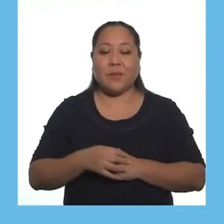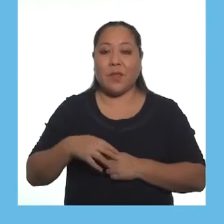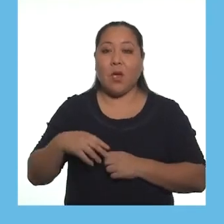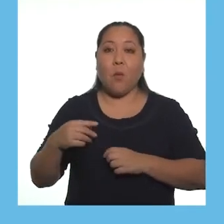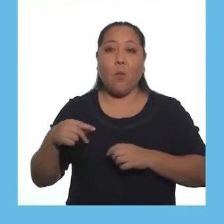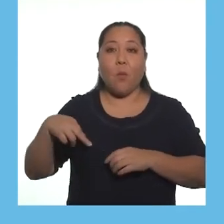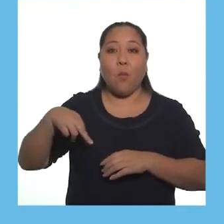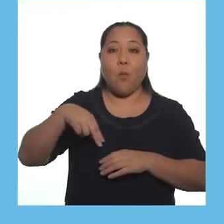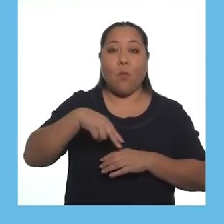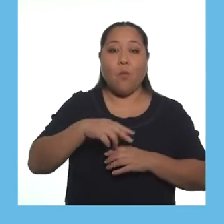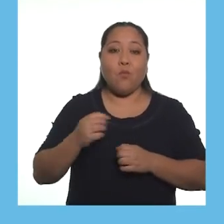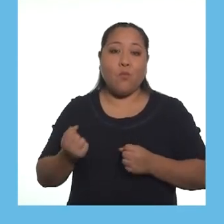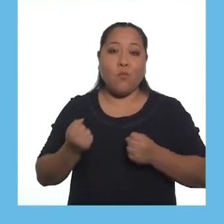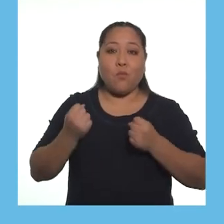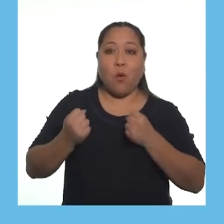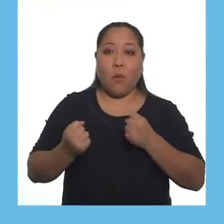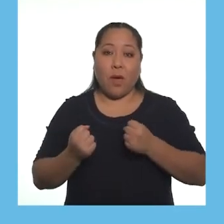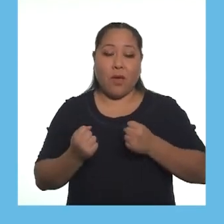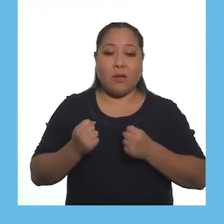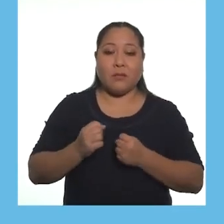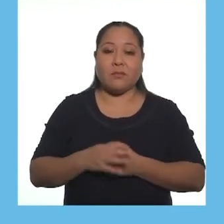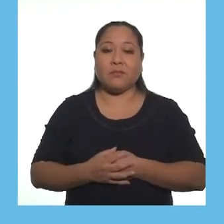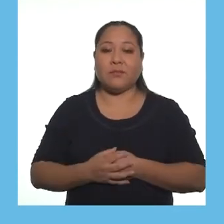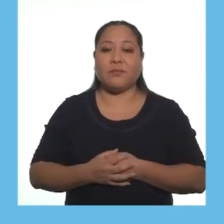mover mover